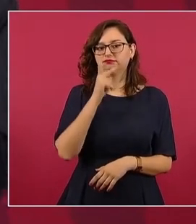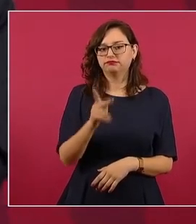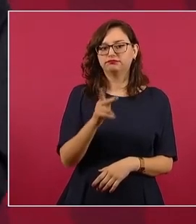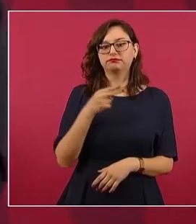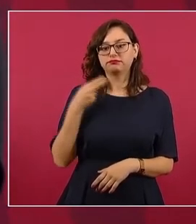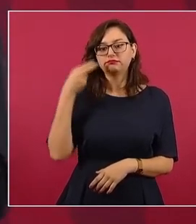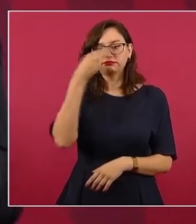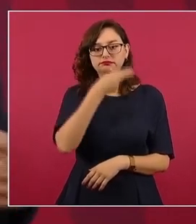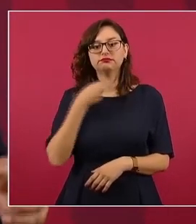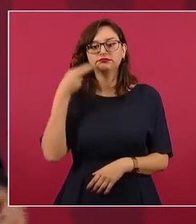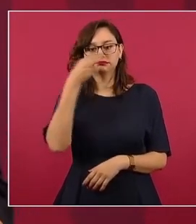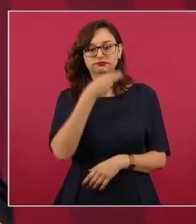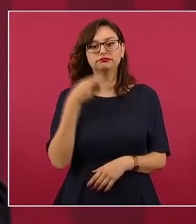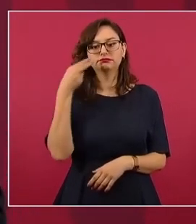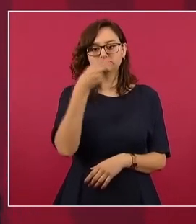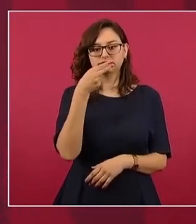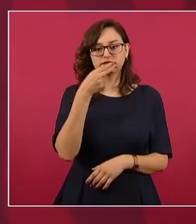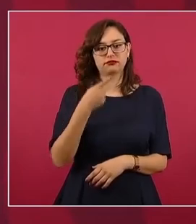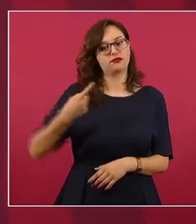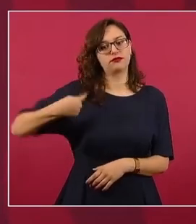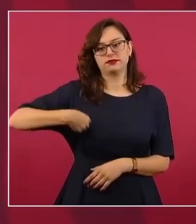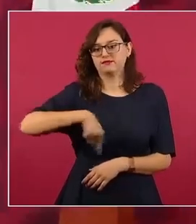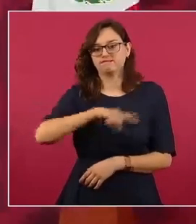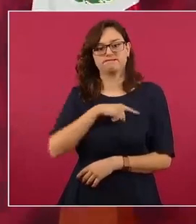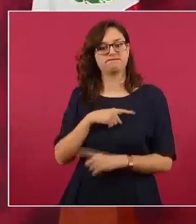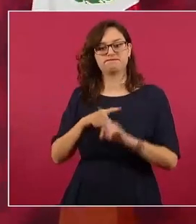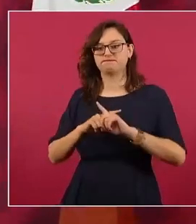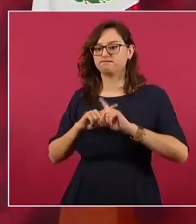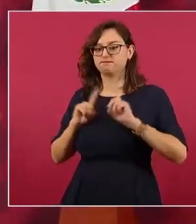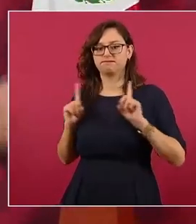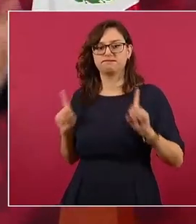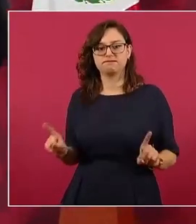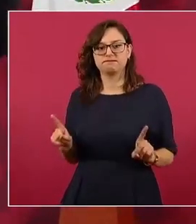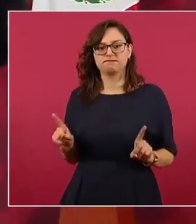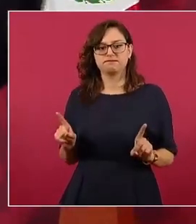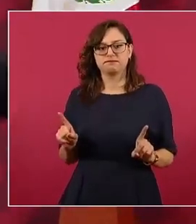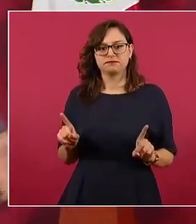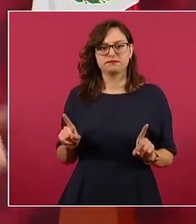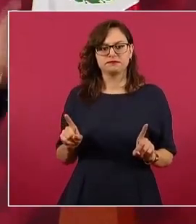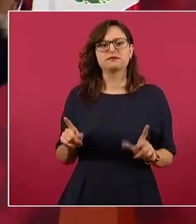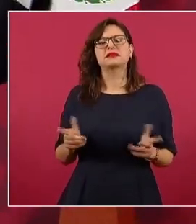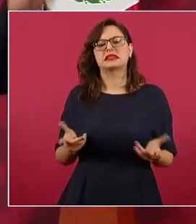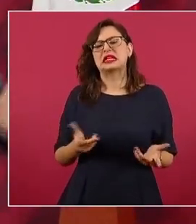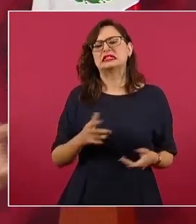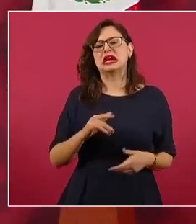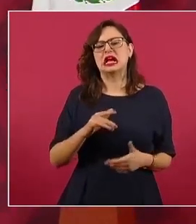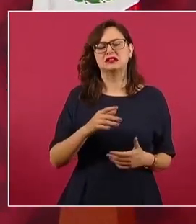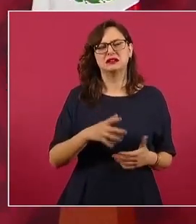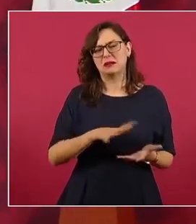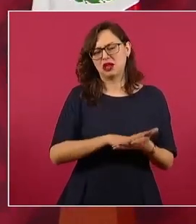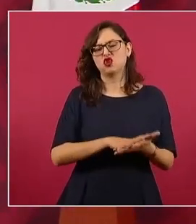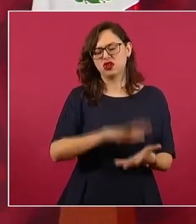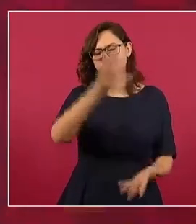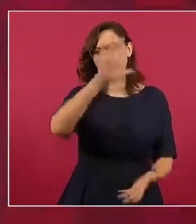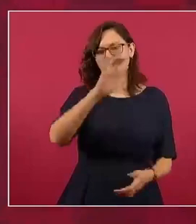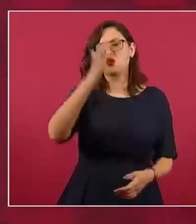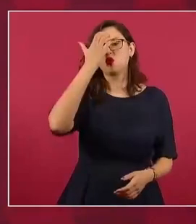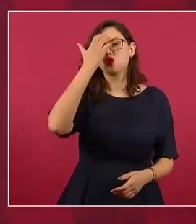Nosotros no le llamamos así. O se le conoce, pues, a mí en general como zopilote,